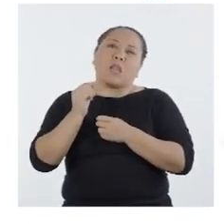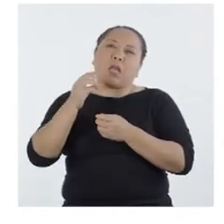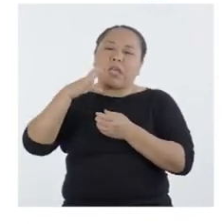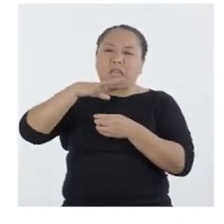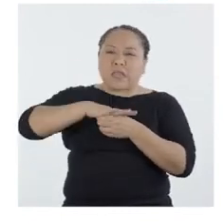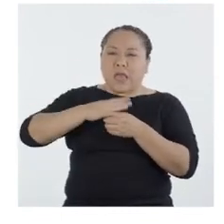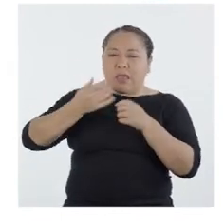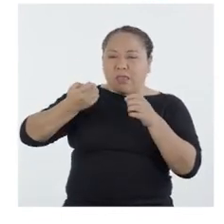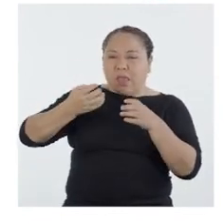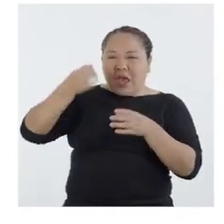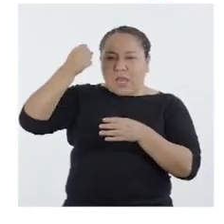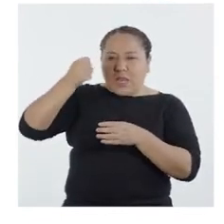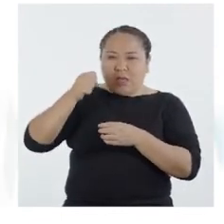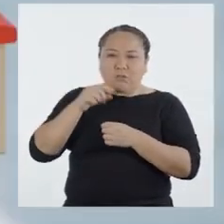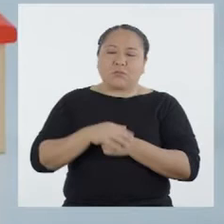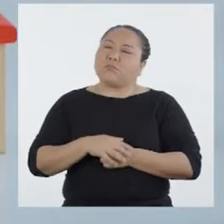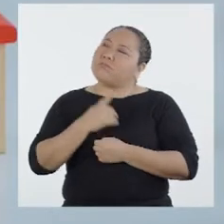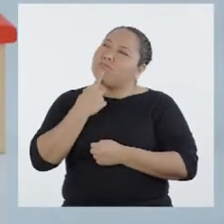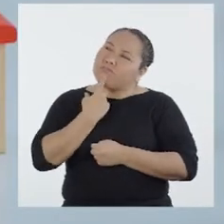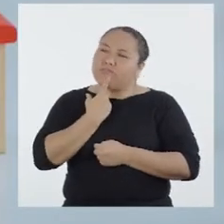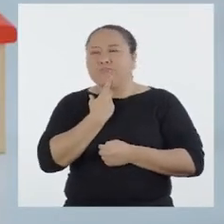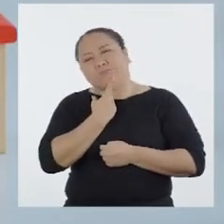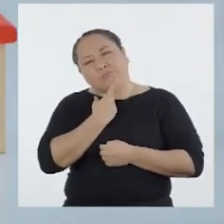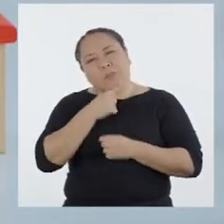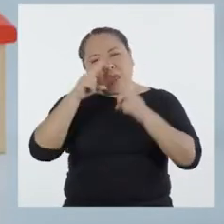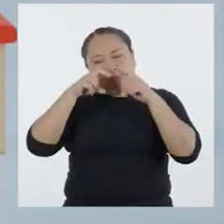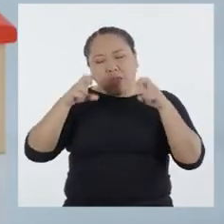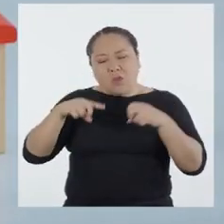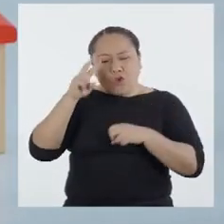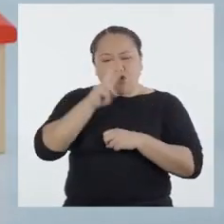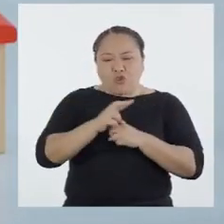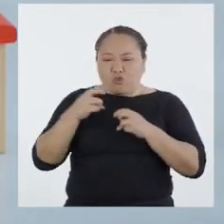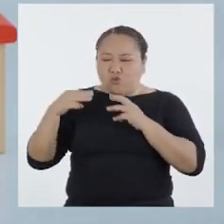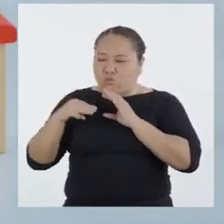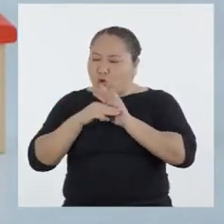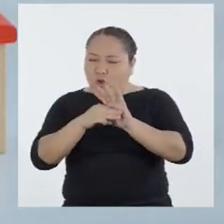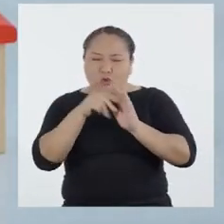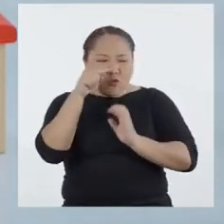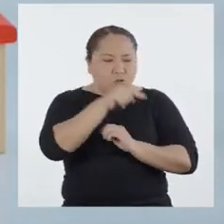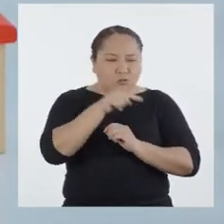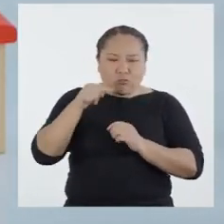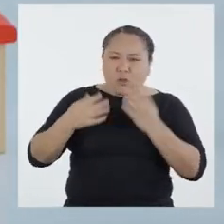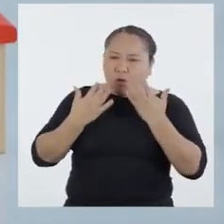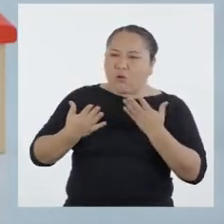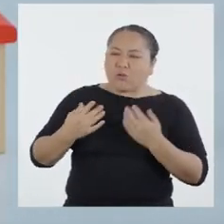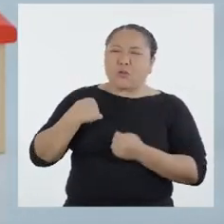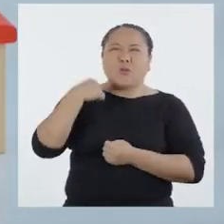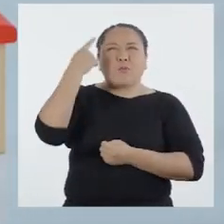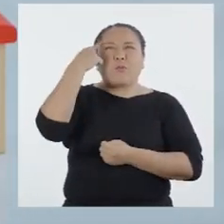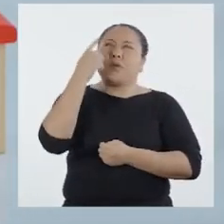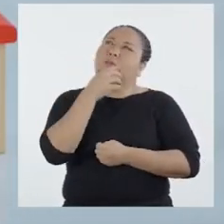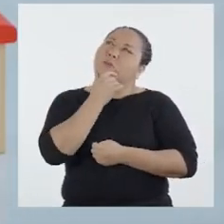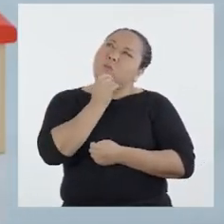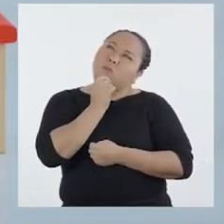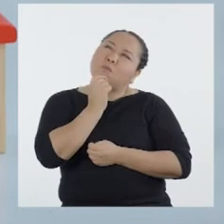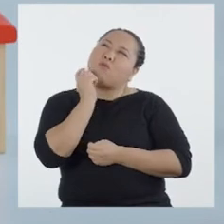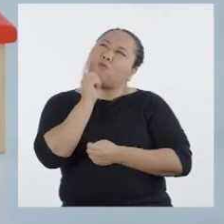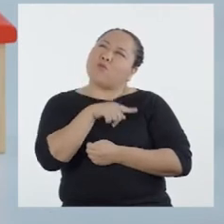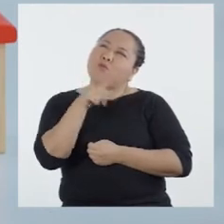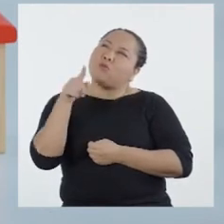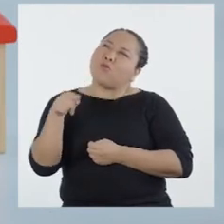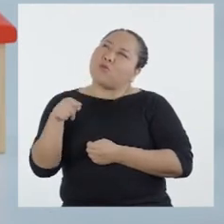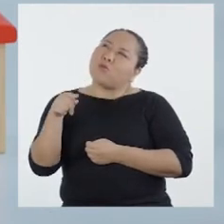leche a manera de parrilla. Bueno, analizando los dos modelos y las cosas que tenemos, creo que voy a